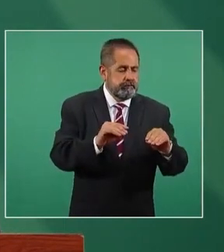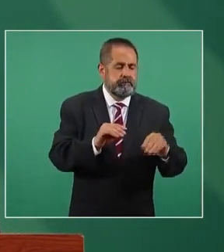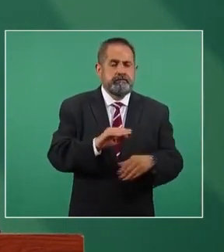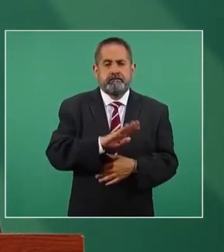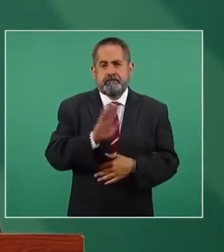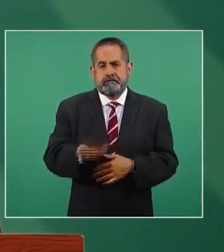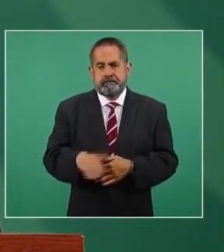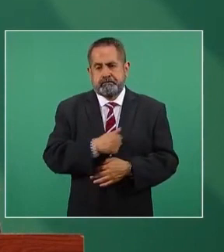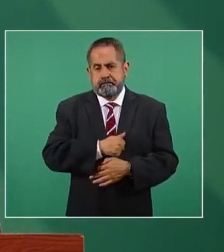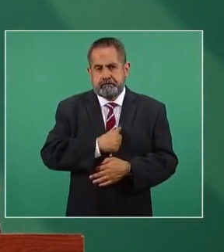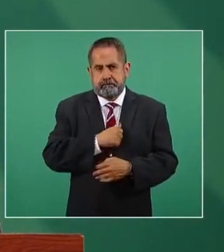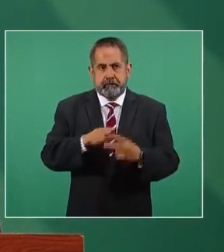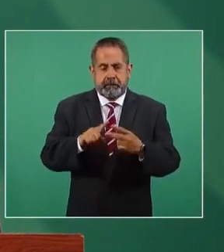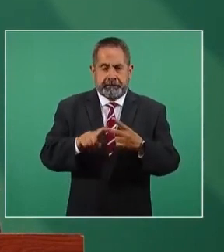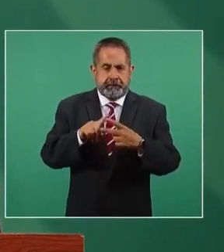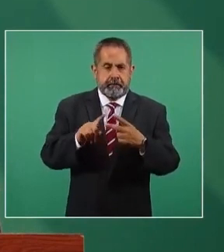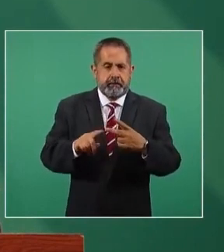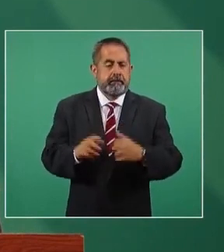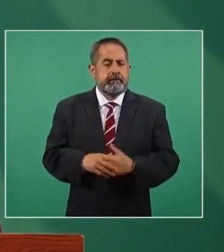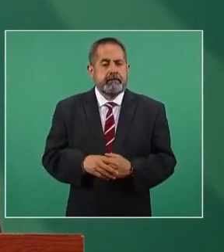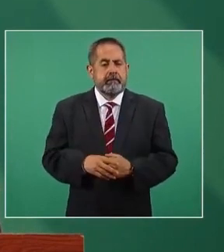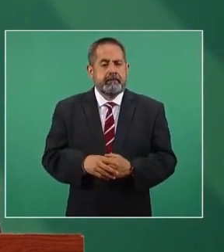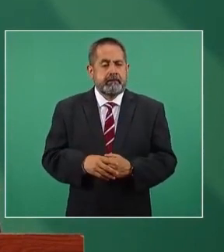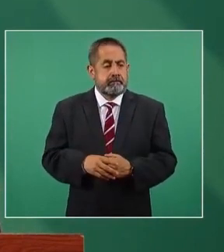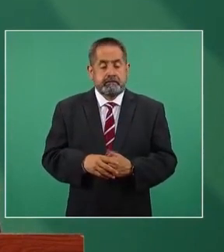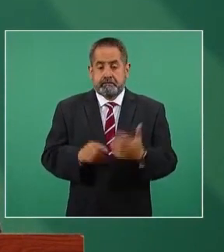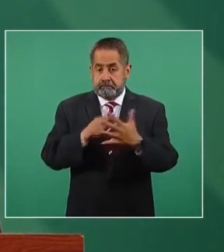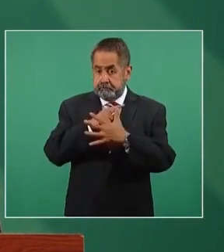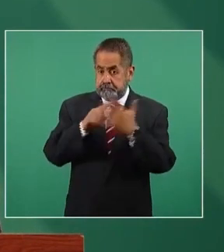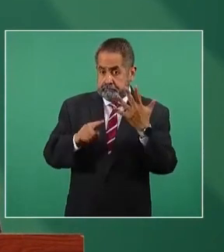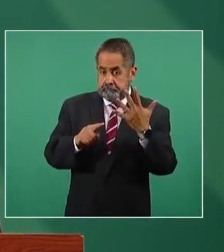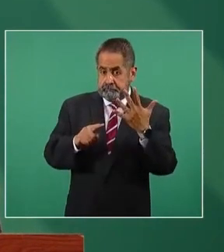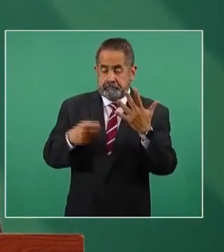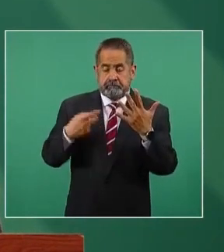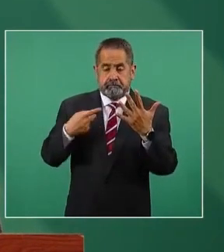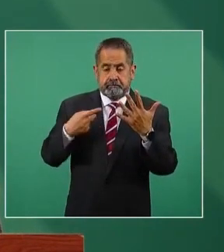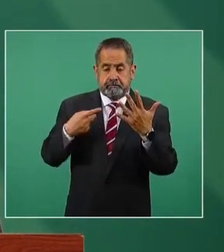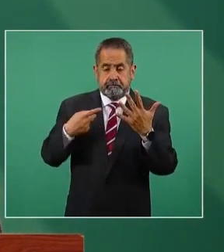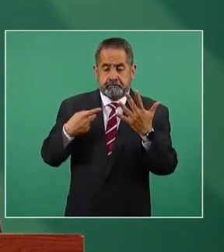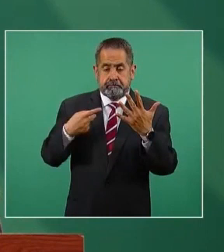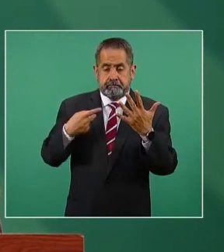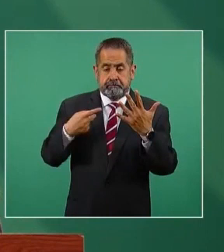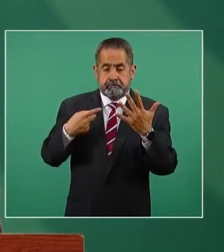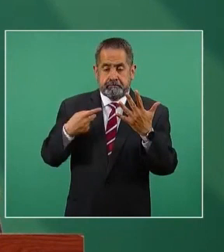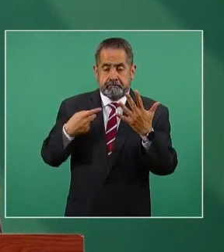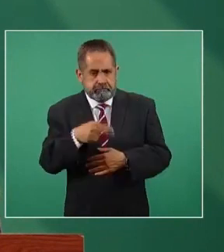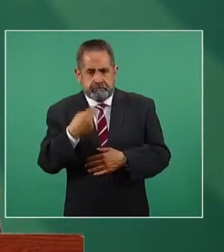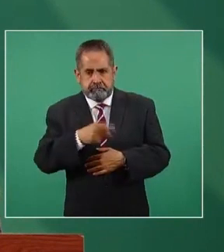De estas personas hay cinco personas que aún no se han podido identificar.